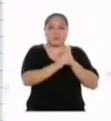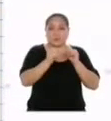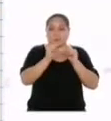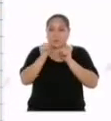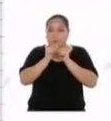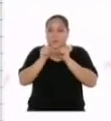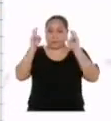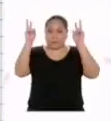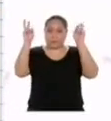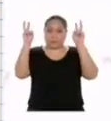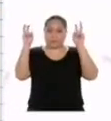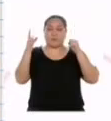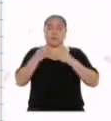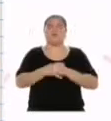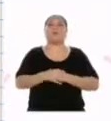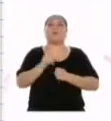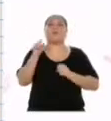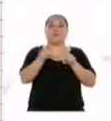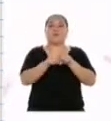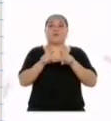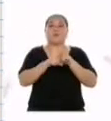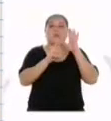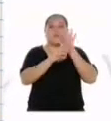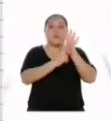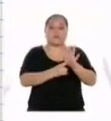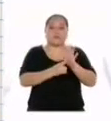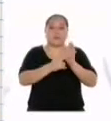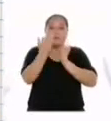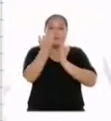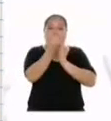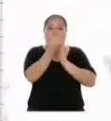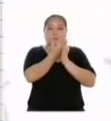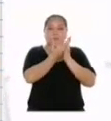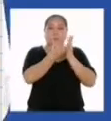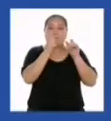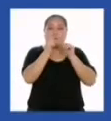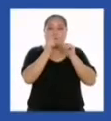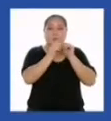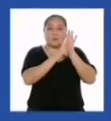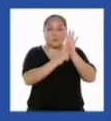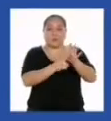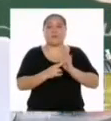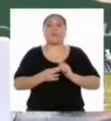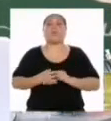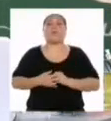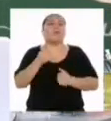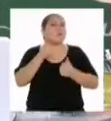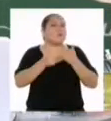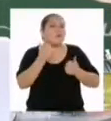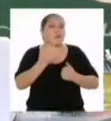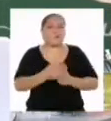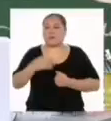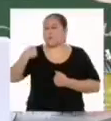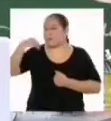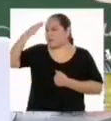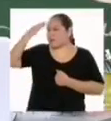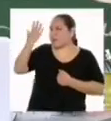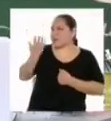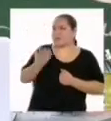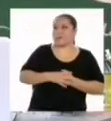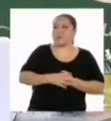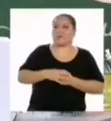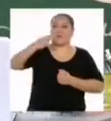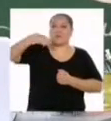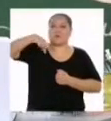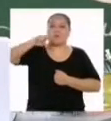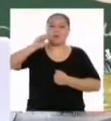que debe indicar la variable que se represente en el gráfico. ¿Y cuál es la variable representada? Yo sé. El